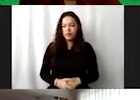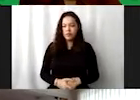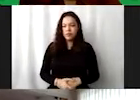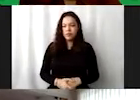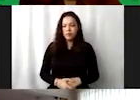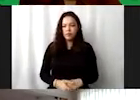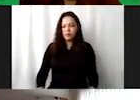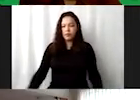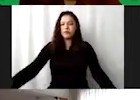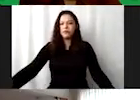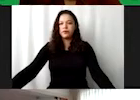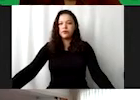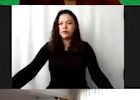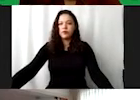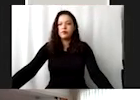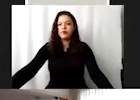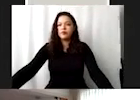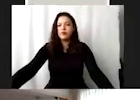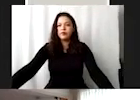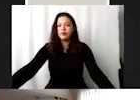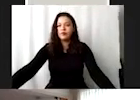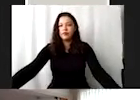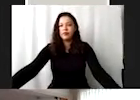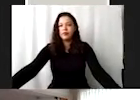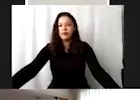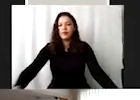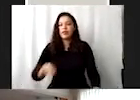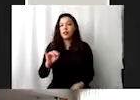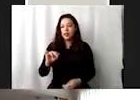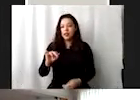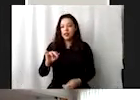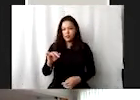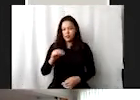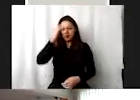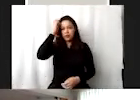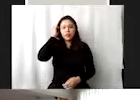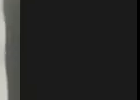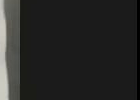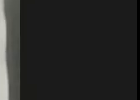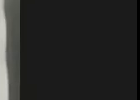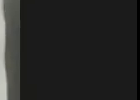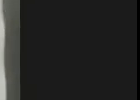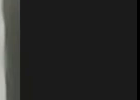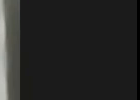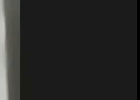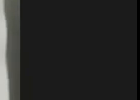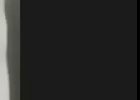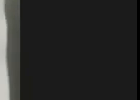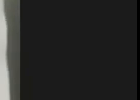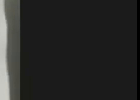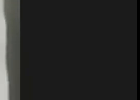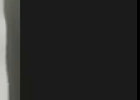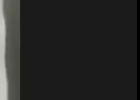Sí, sí. Sí, escuchan bien. Nada más. Se escucha bien. No se puede compartir pantalla si me ayudan a